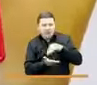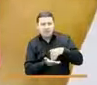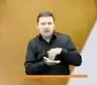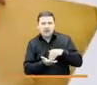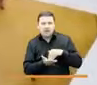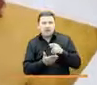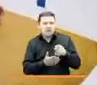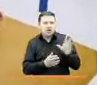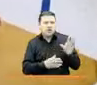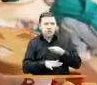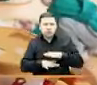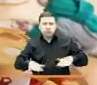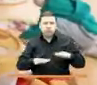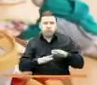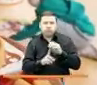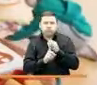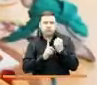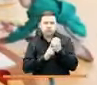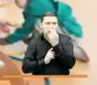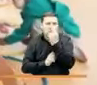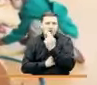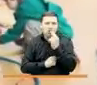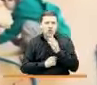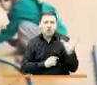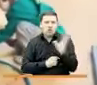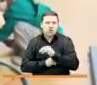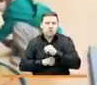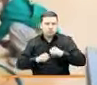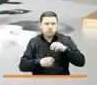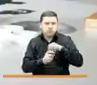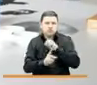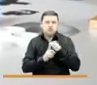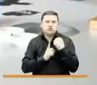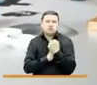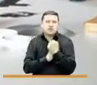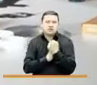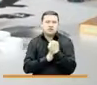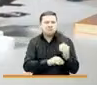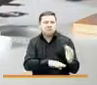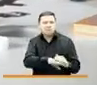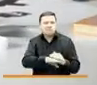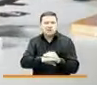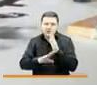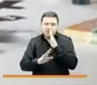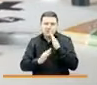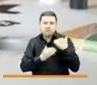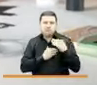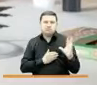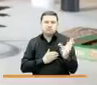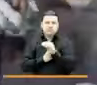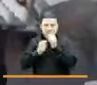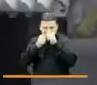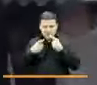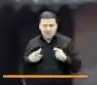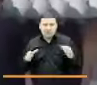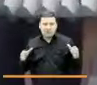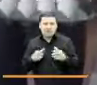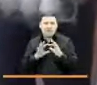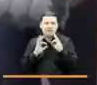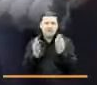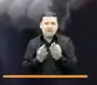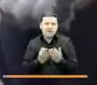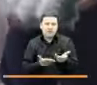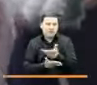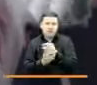Creando entornos protectores. Comprometiendo a todos los actores de la sociedad en un llamado a la corresponsabilidad del Estado, la familia y la